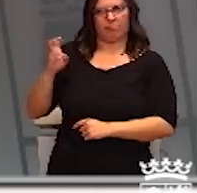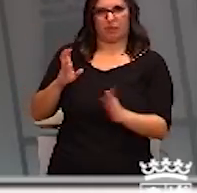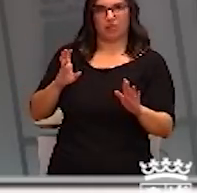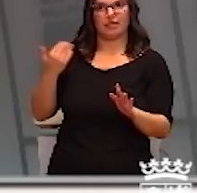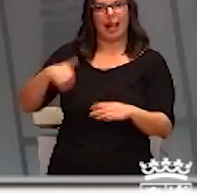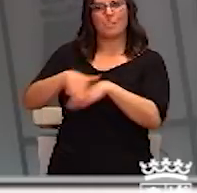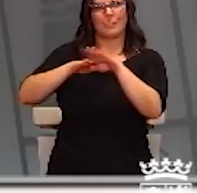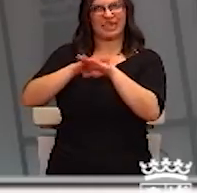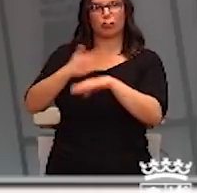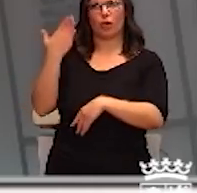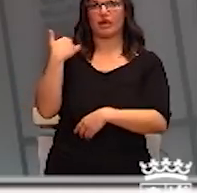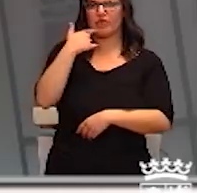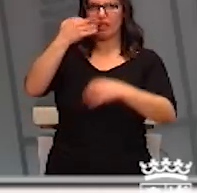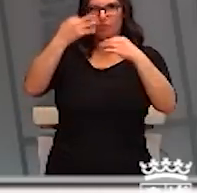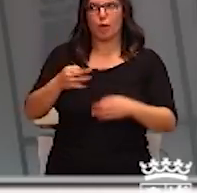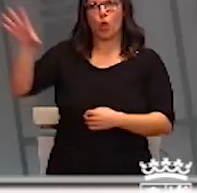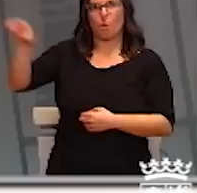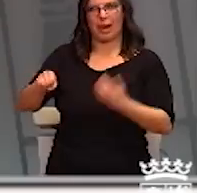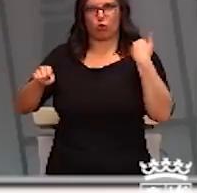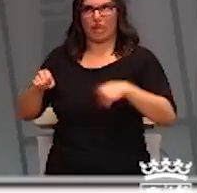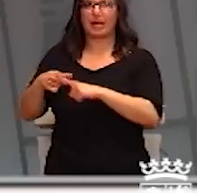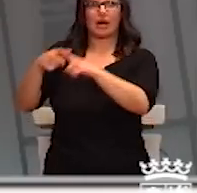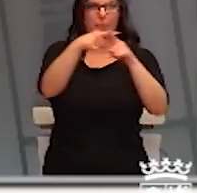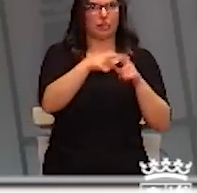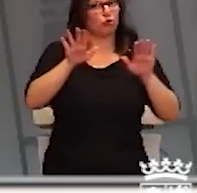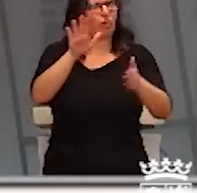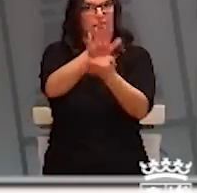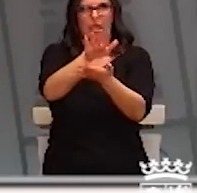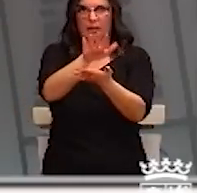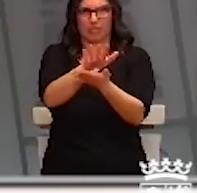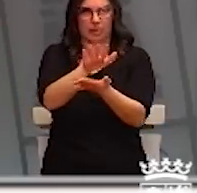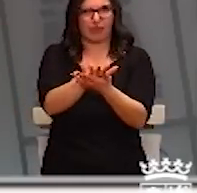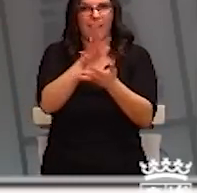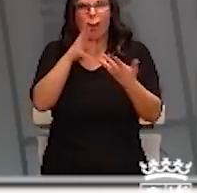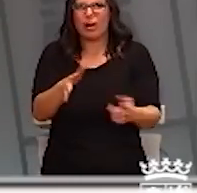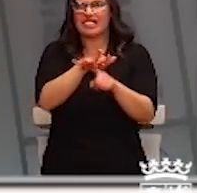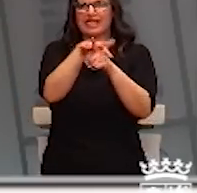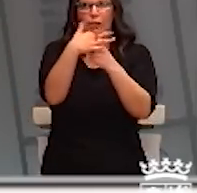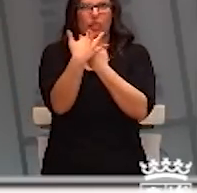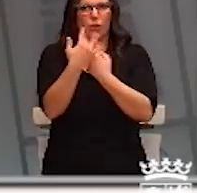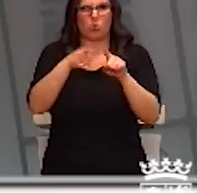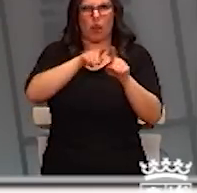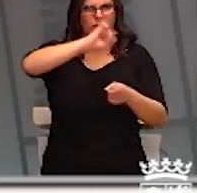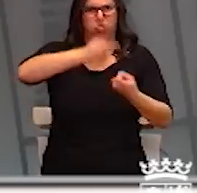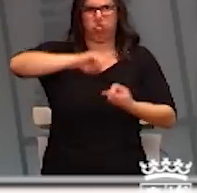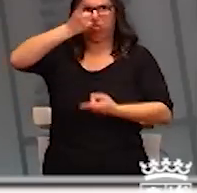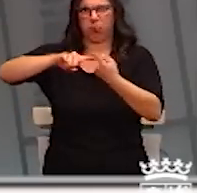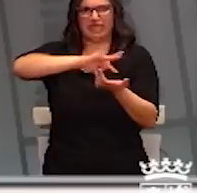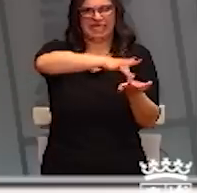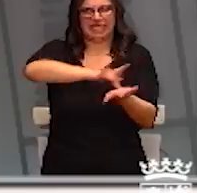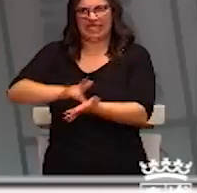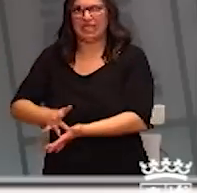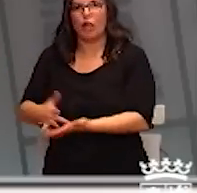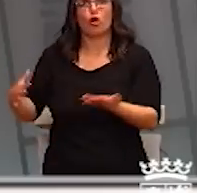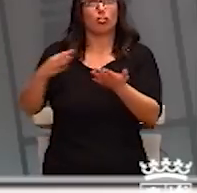está hecha y que se está distribuyendo. Con lo cual, tranquilidad. Es decir, no estamos en un escenario en el que tengamos que ponernos todos un